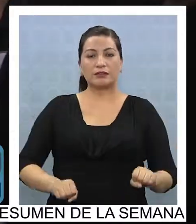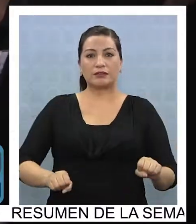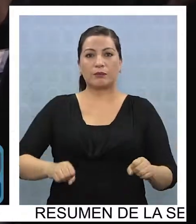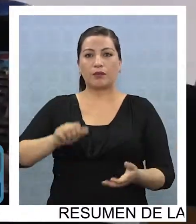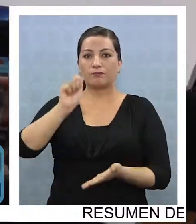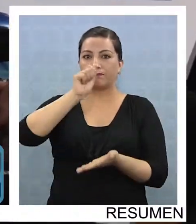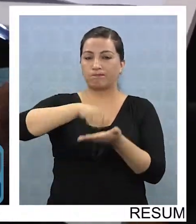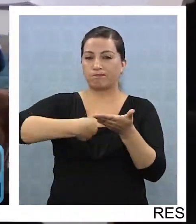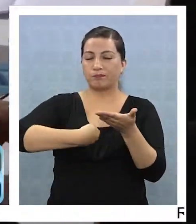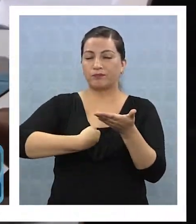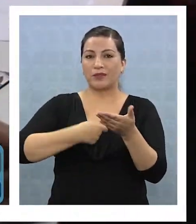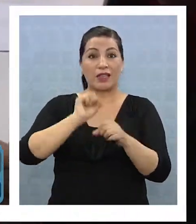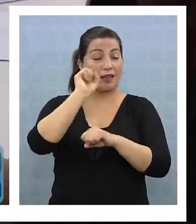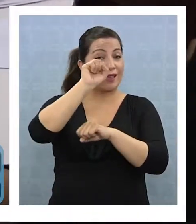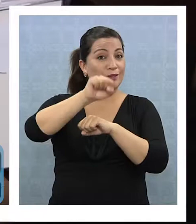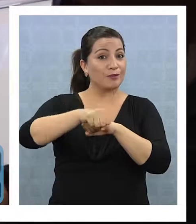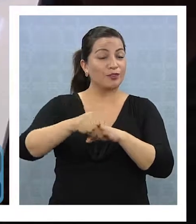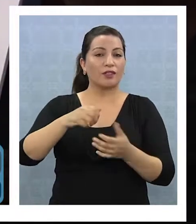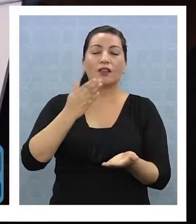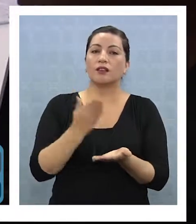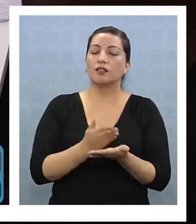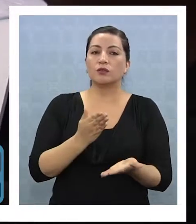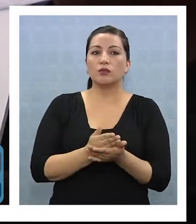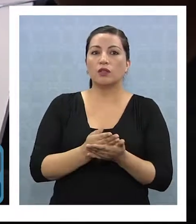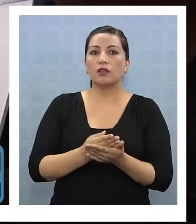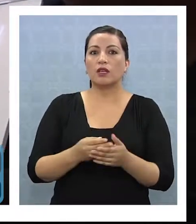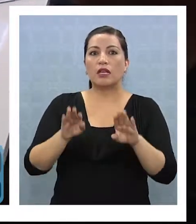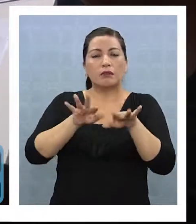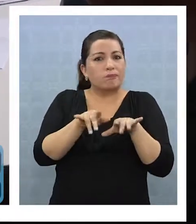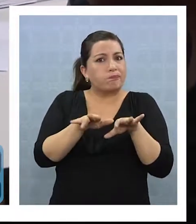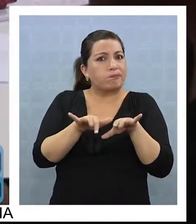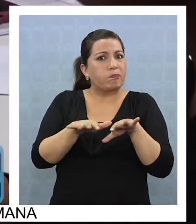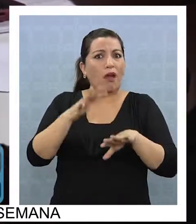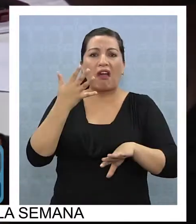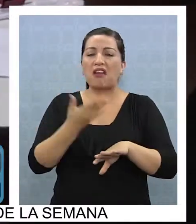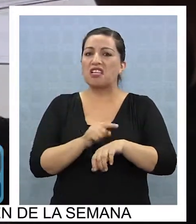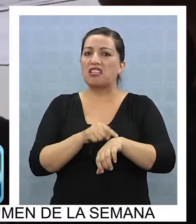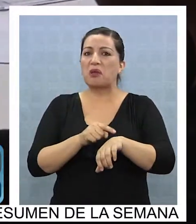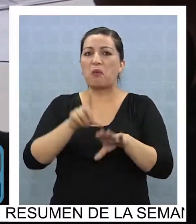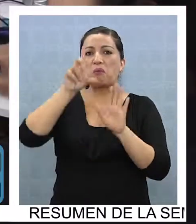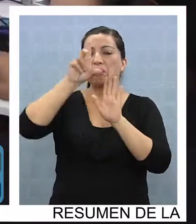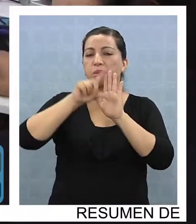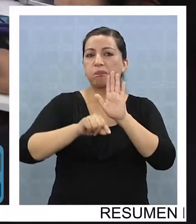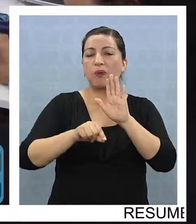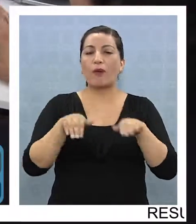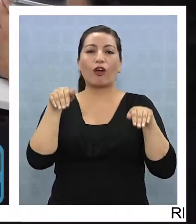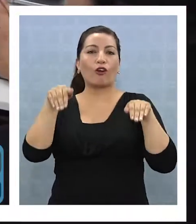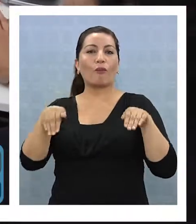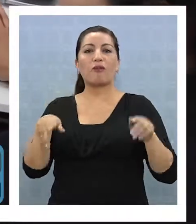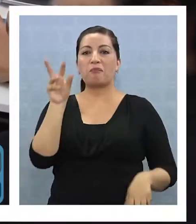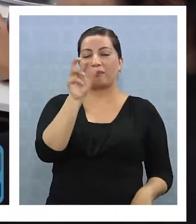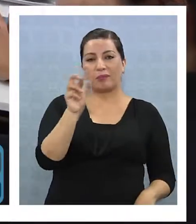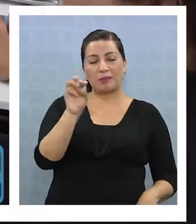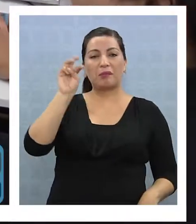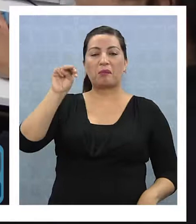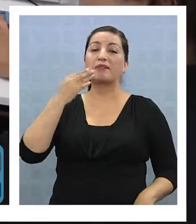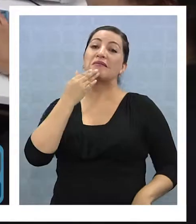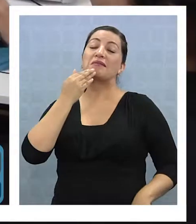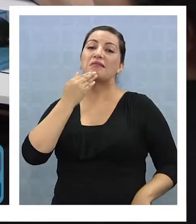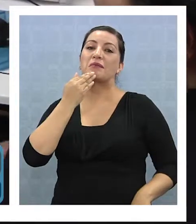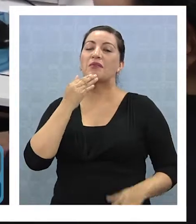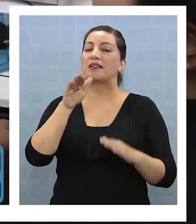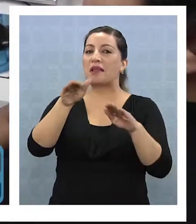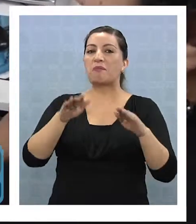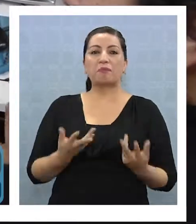escolar. Una plataforma vía internet que según señalan ahorra tiempo e incomodidades a los apoderados, además de otorgar